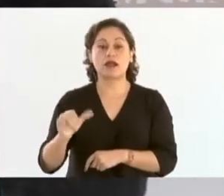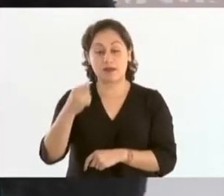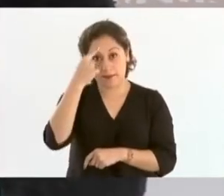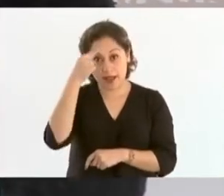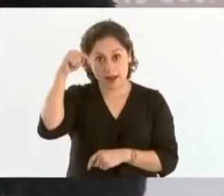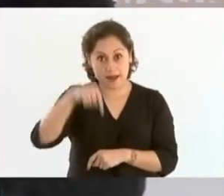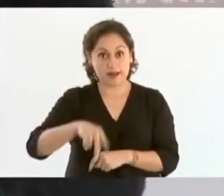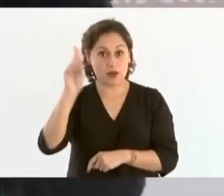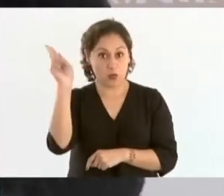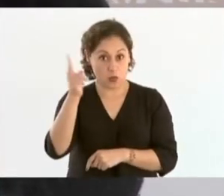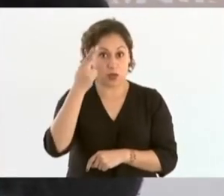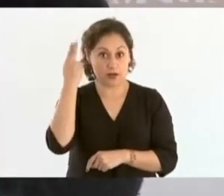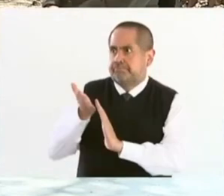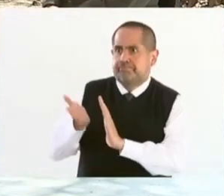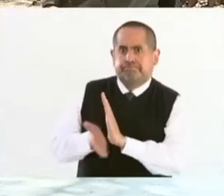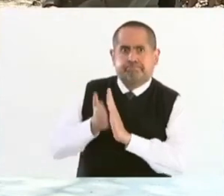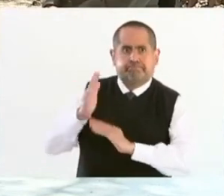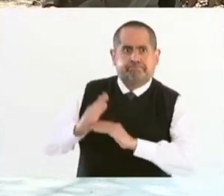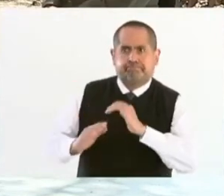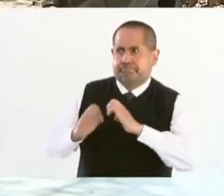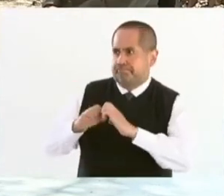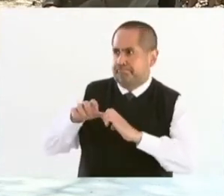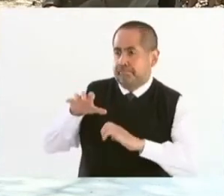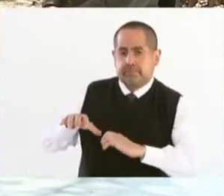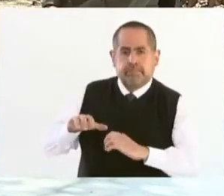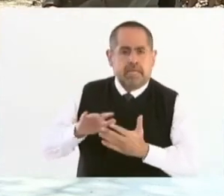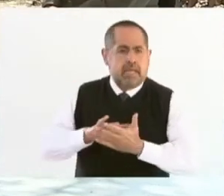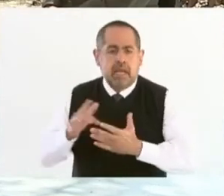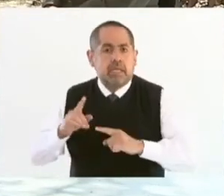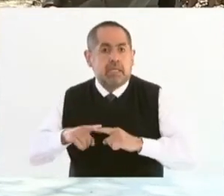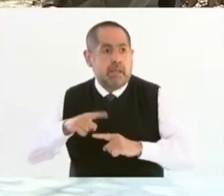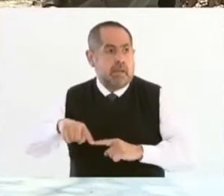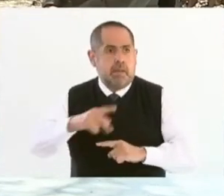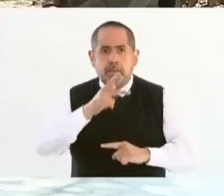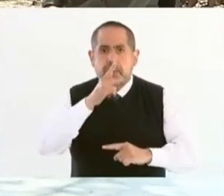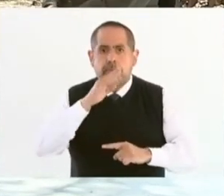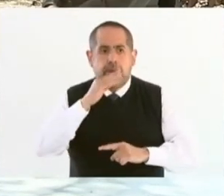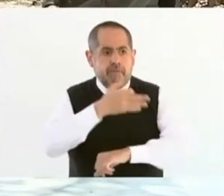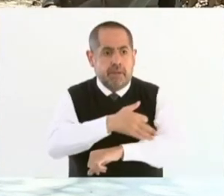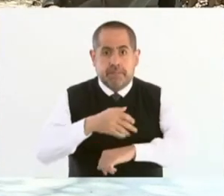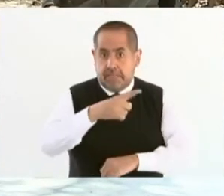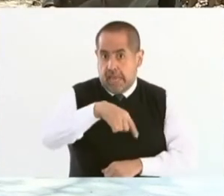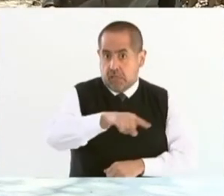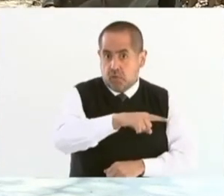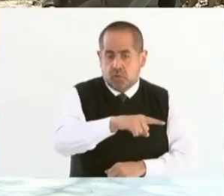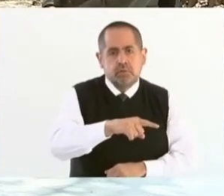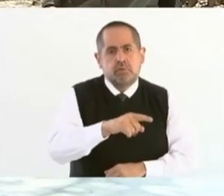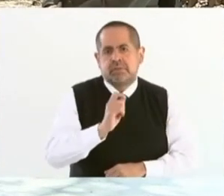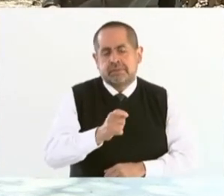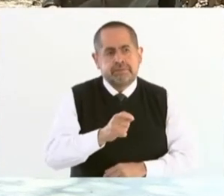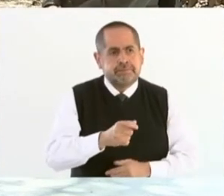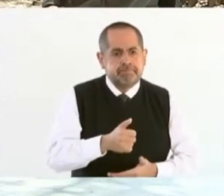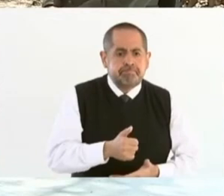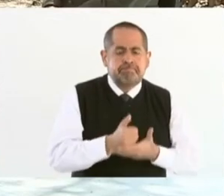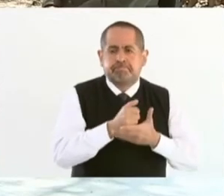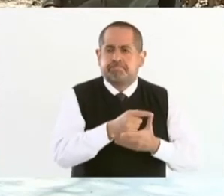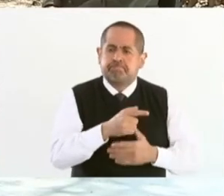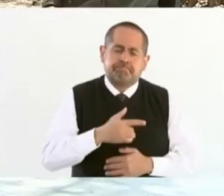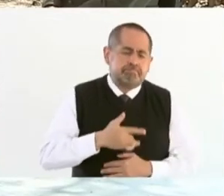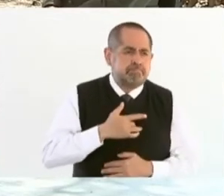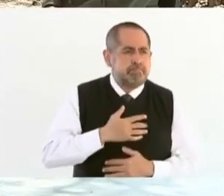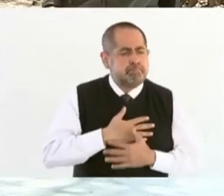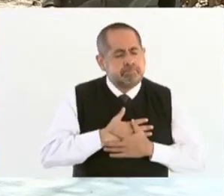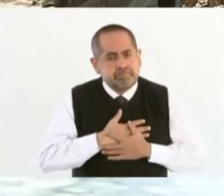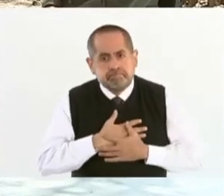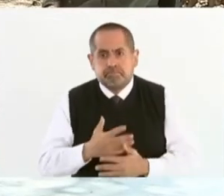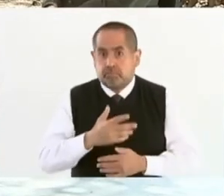en este proceso. se deben a los padres y madres de familia que han tenido la